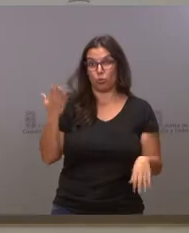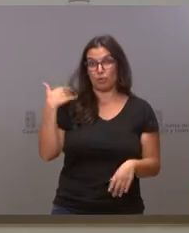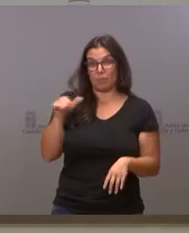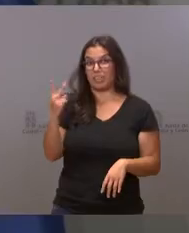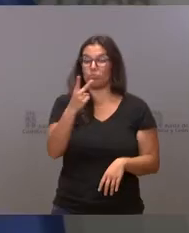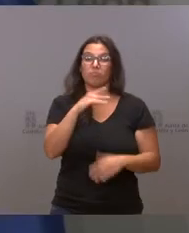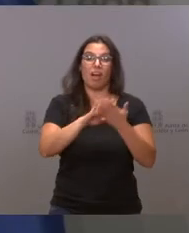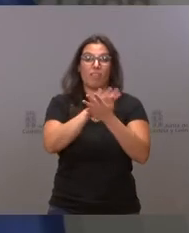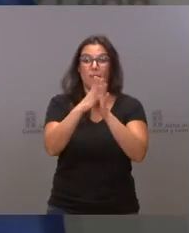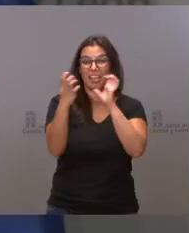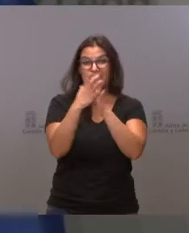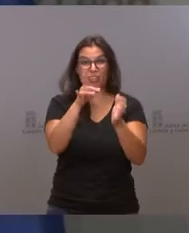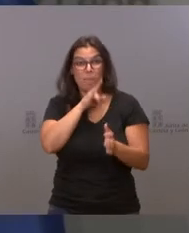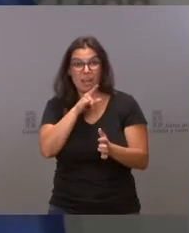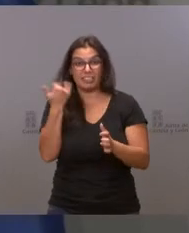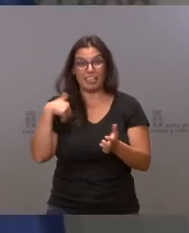Es una buena interpretación.